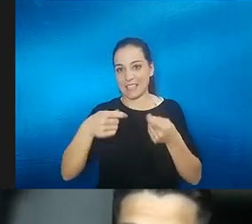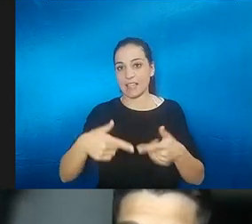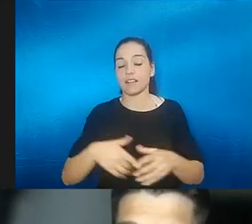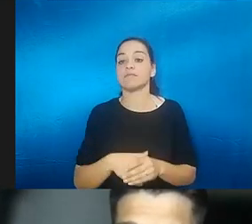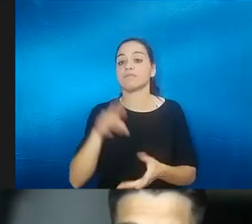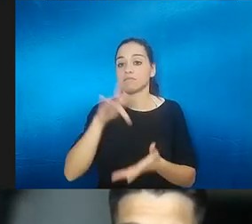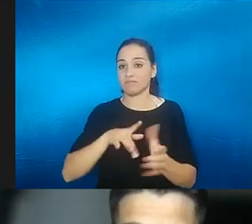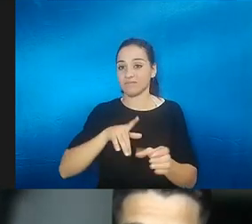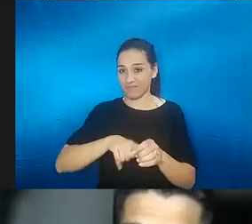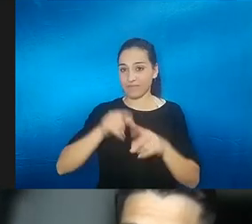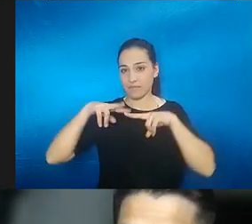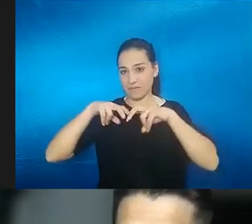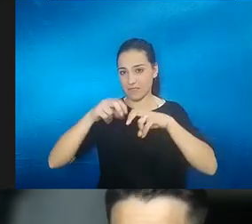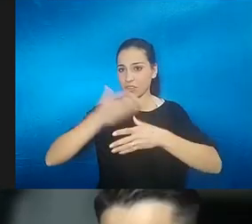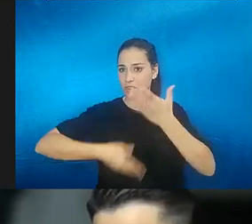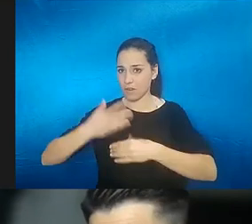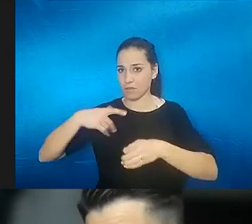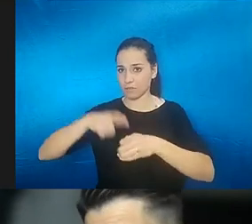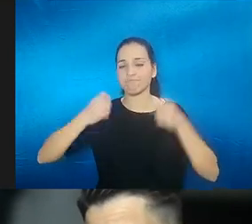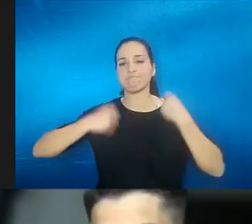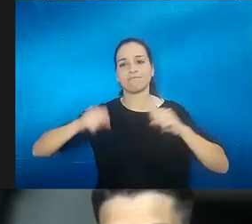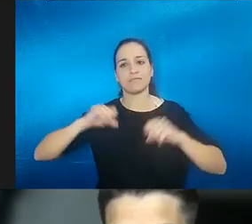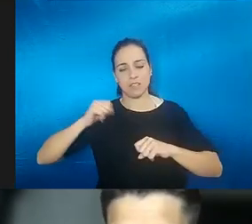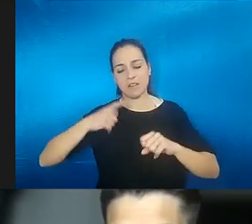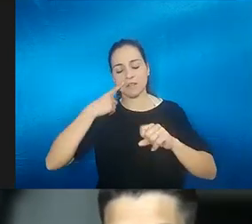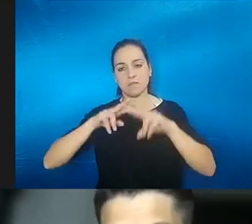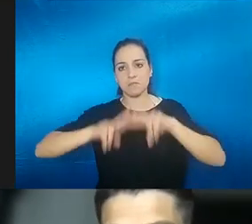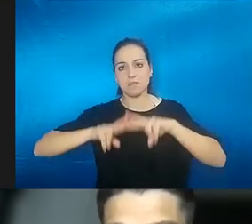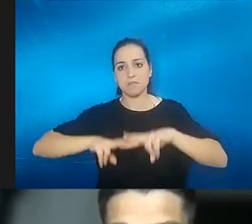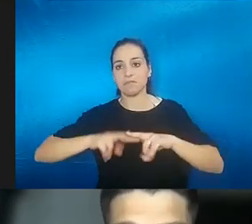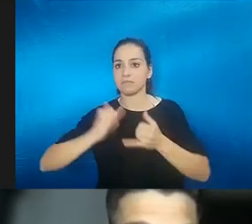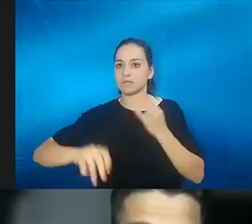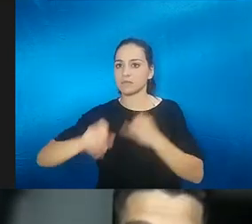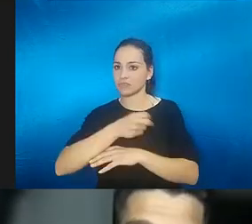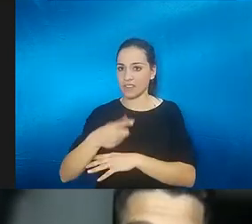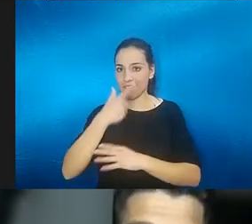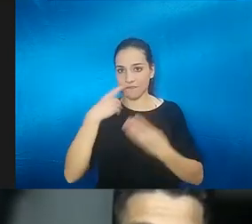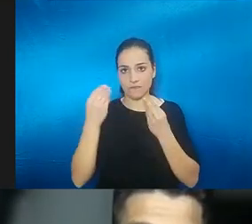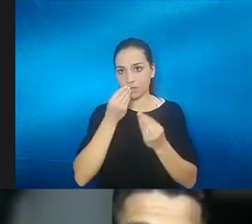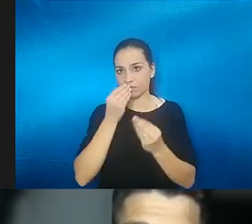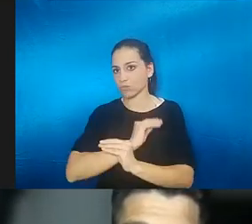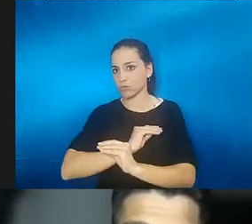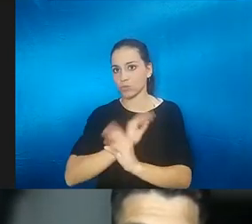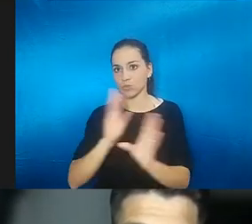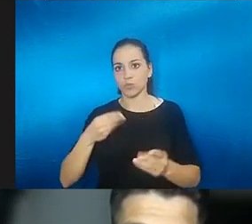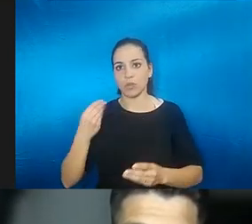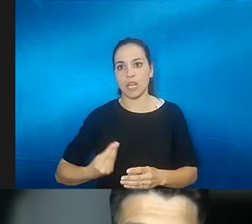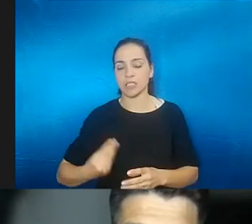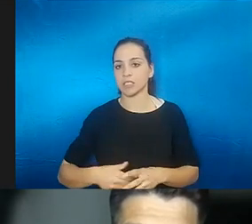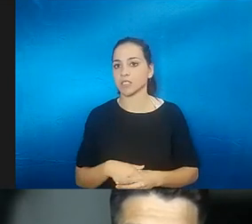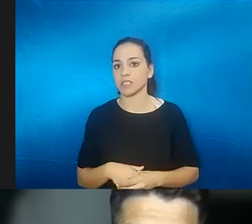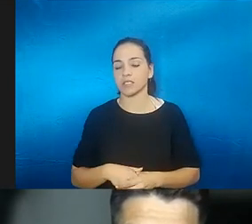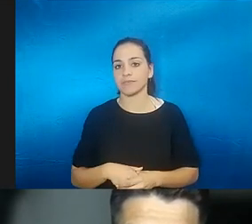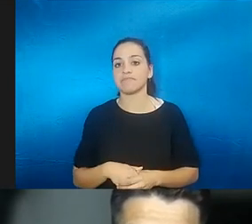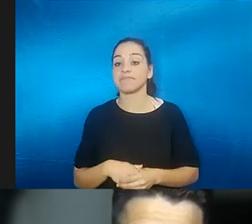colaborador en varios de ensayos clínicos y bueno los resultados en cuanto al fato son espectaculares que bien